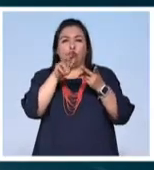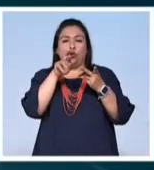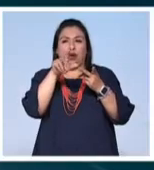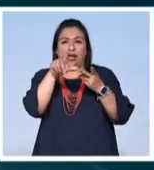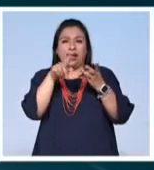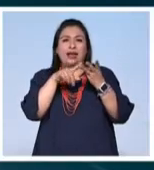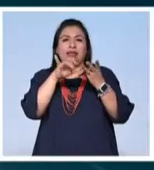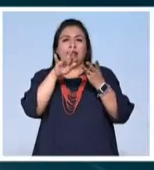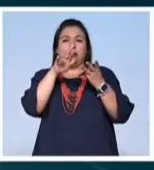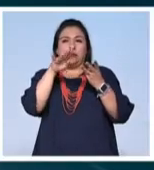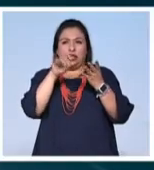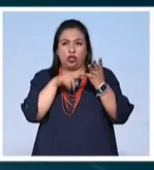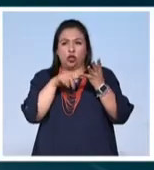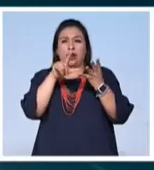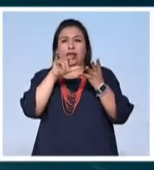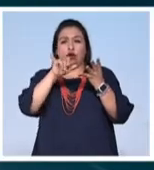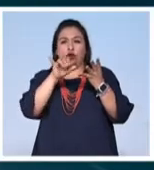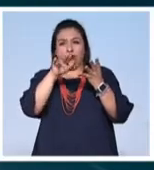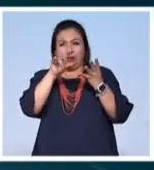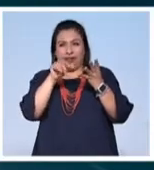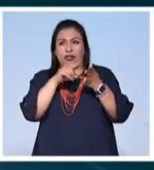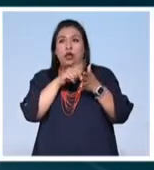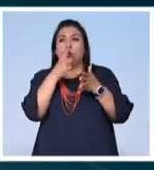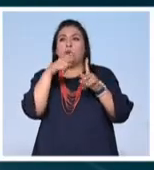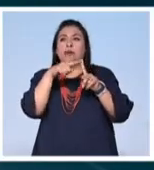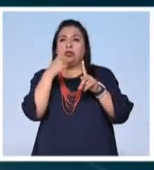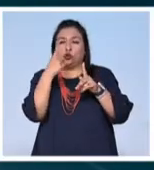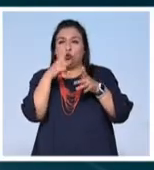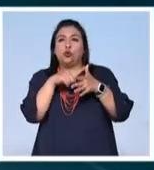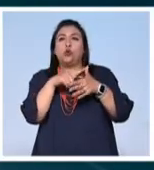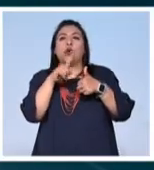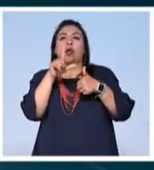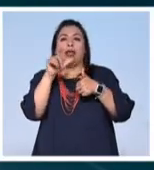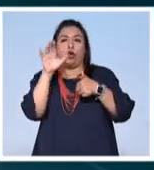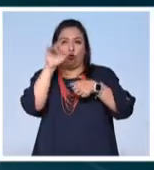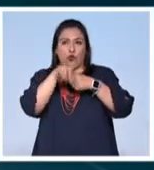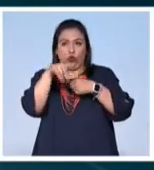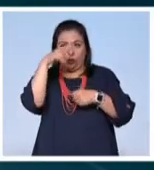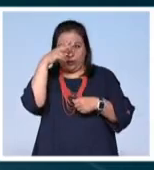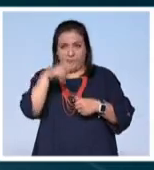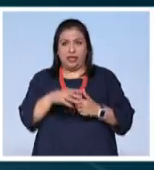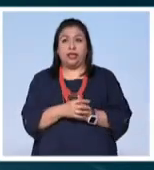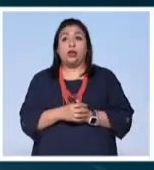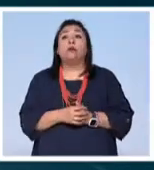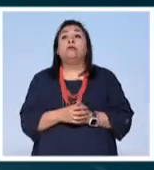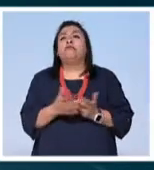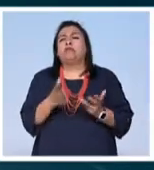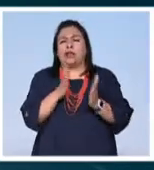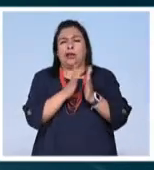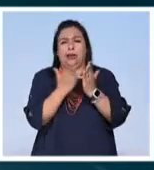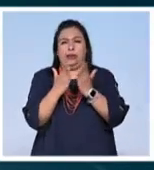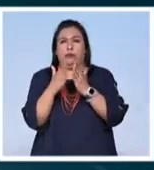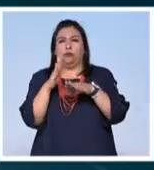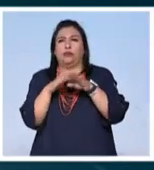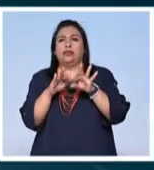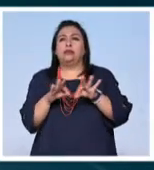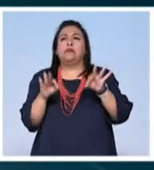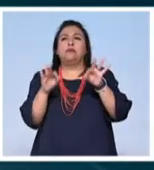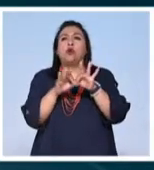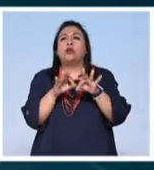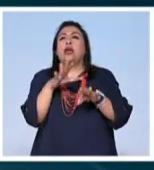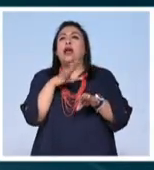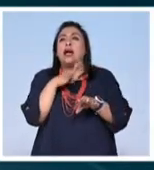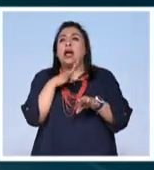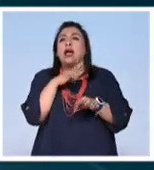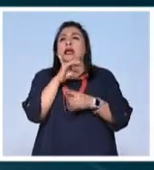Intermedios La Jornada Uno más Uno y La Cultura en México entre sus libros más importantes figuran